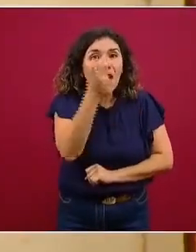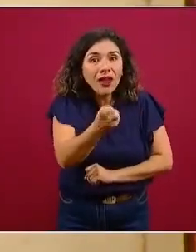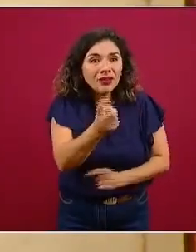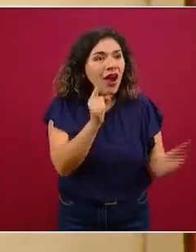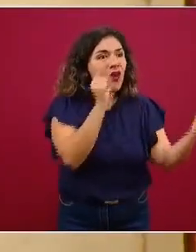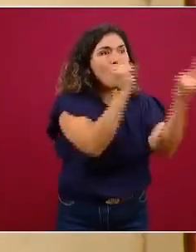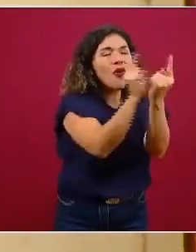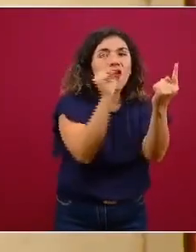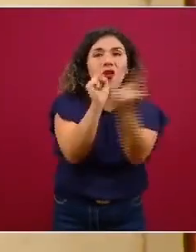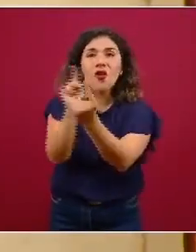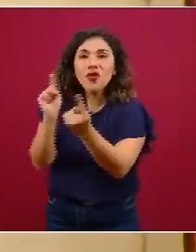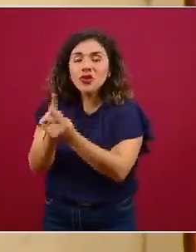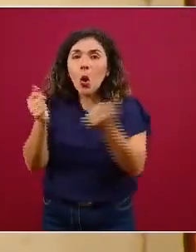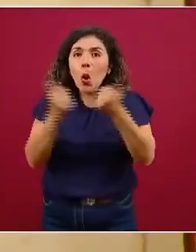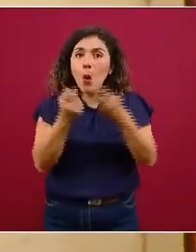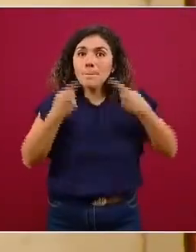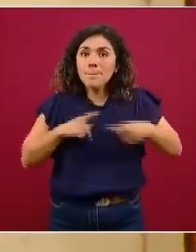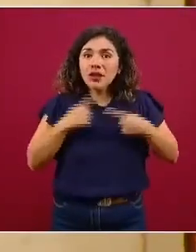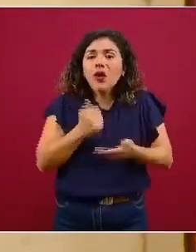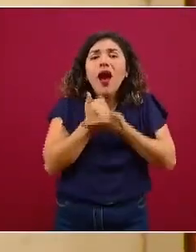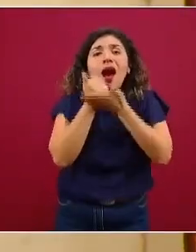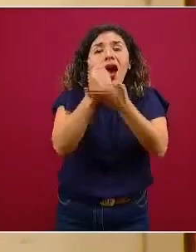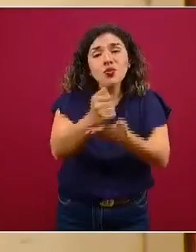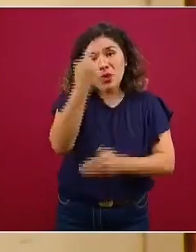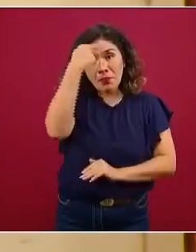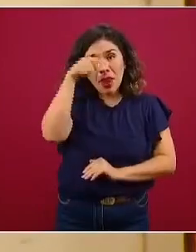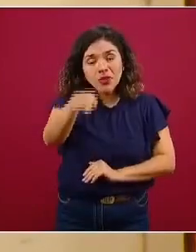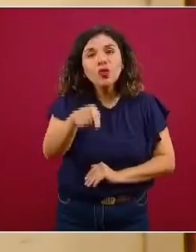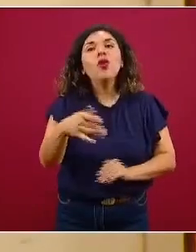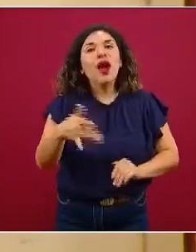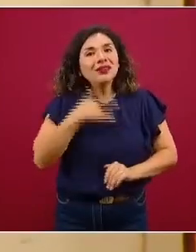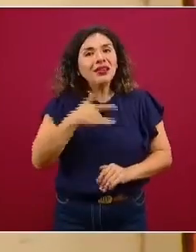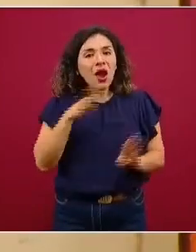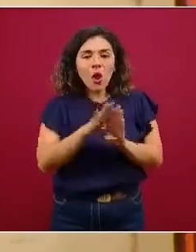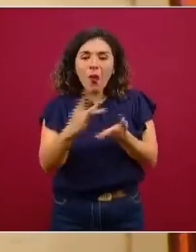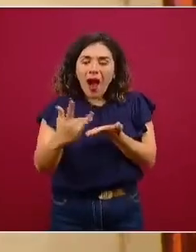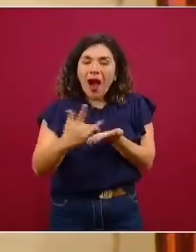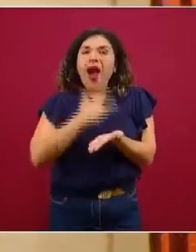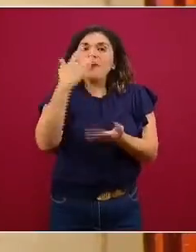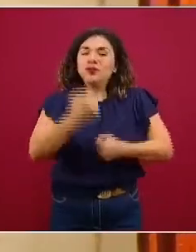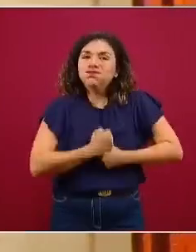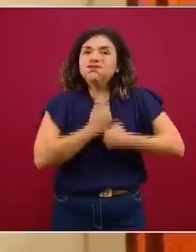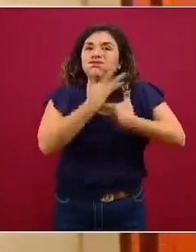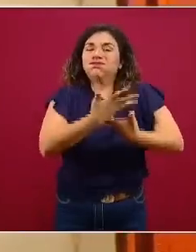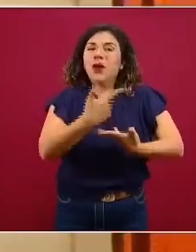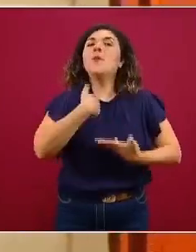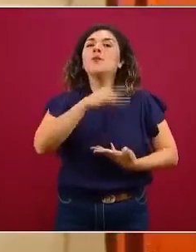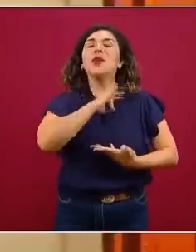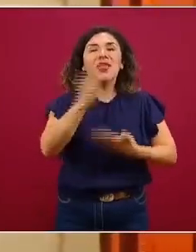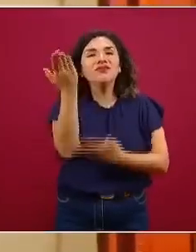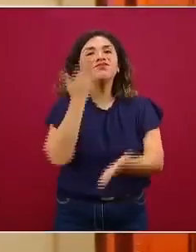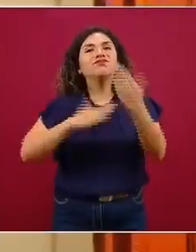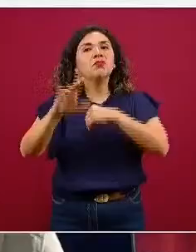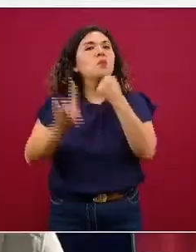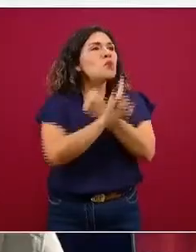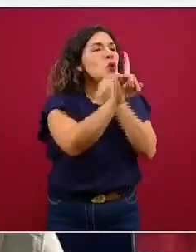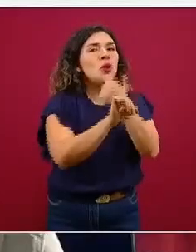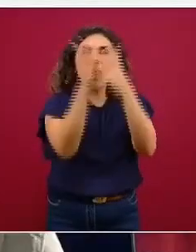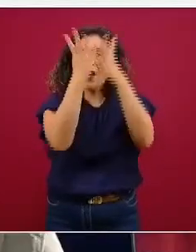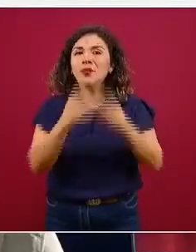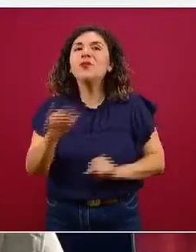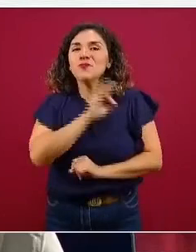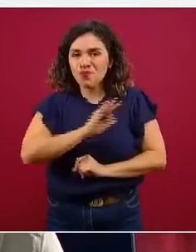social, esta socialización nos puede ayudar también con este apoyo a poder salir adelante en las situaciones